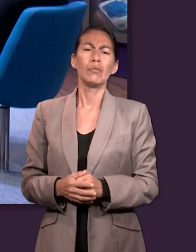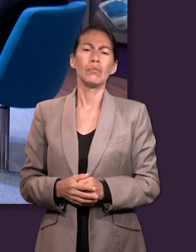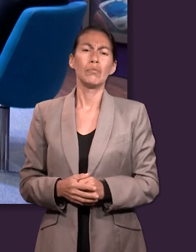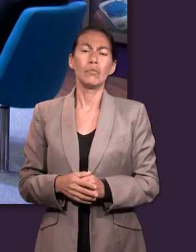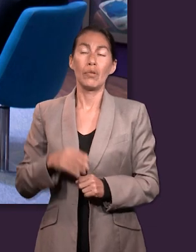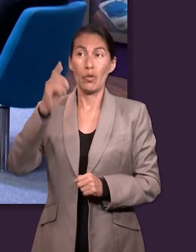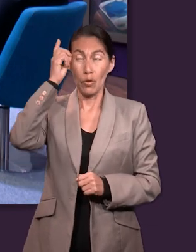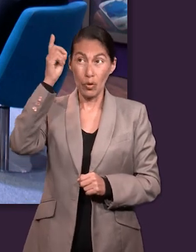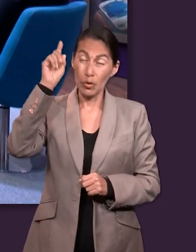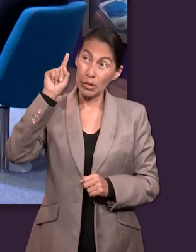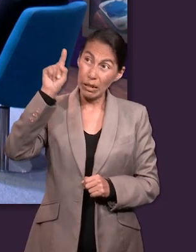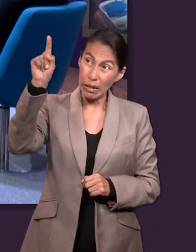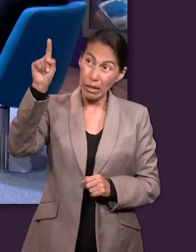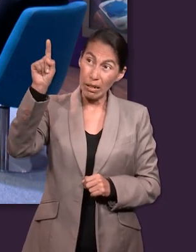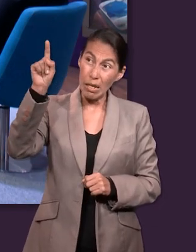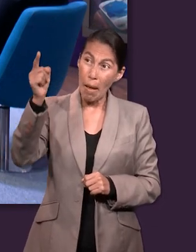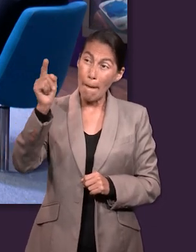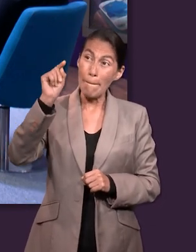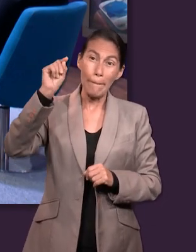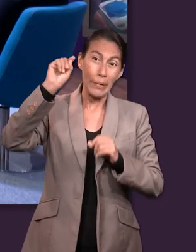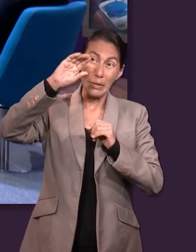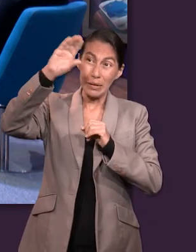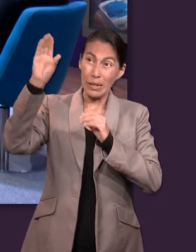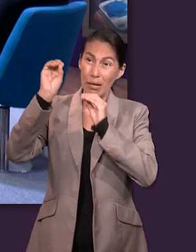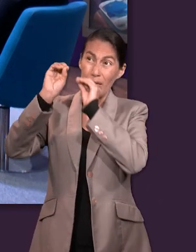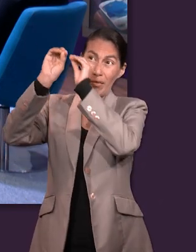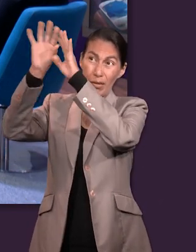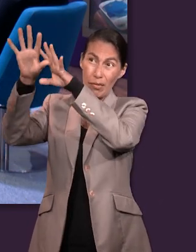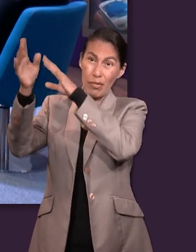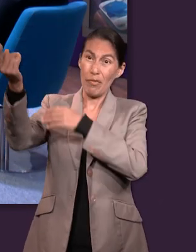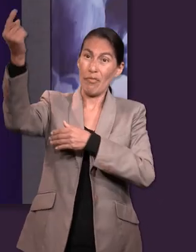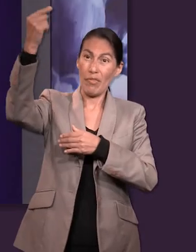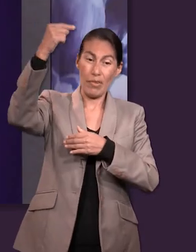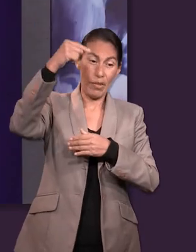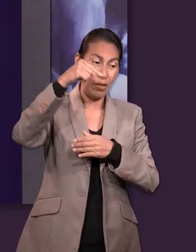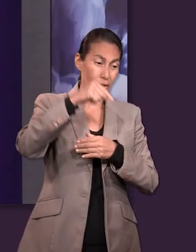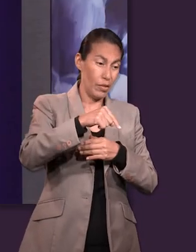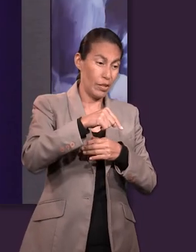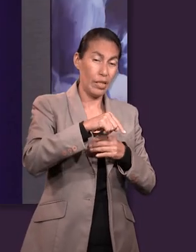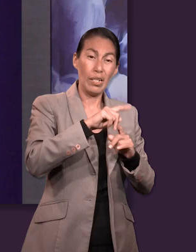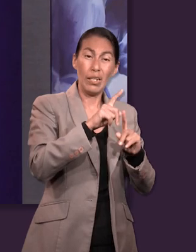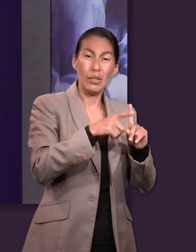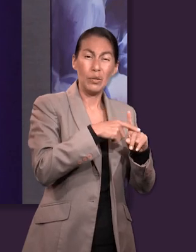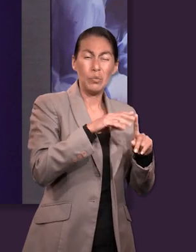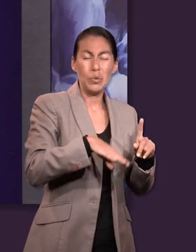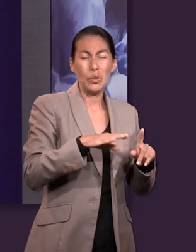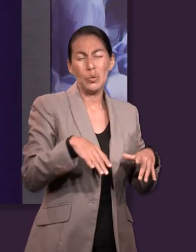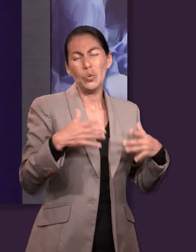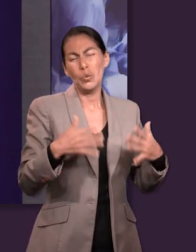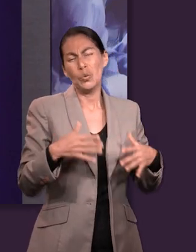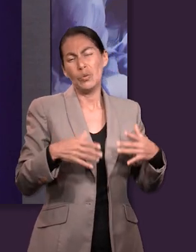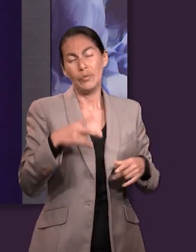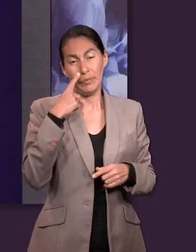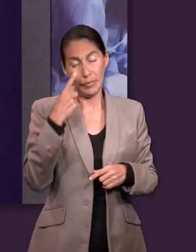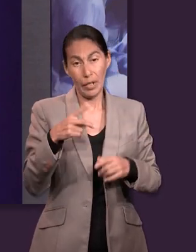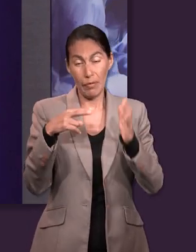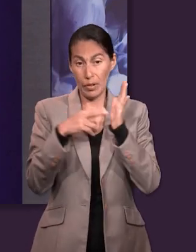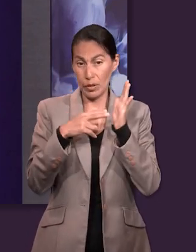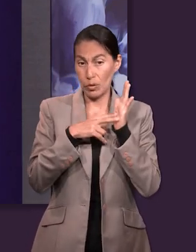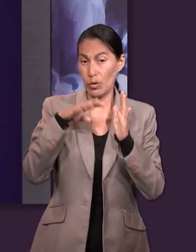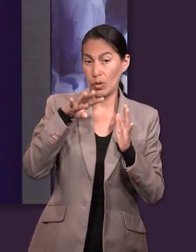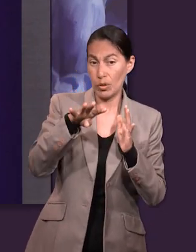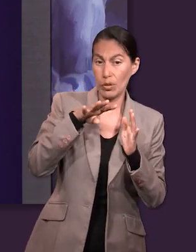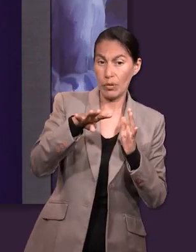pesar de él ser Dios, el mismo, ¿no? Y particularmente en el versículo 9, nos hace reflexionar que si una